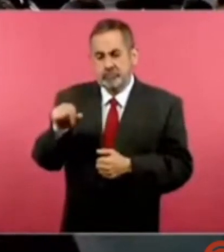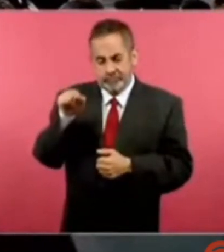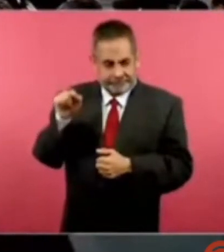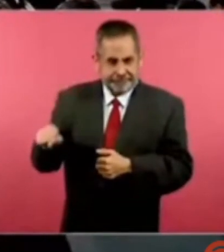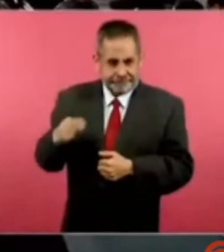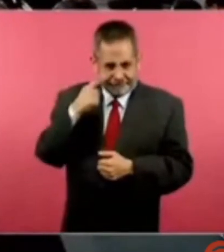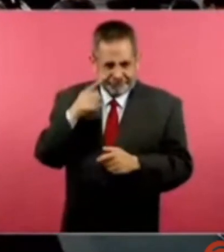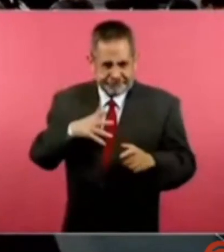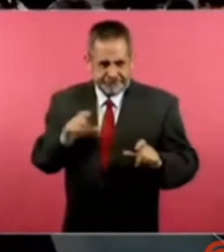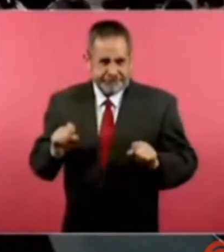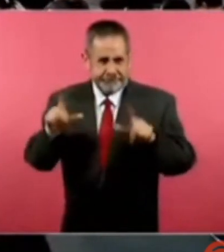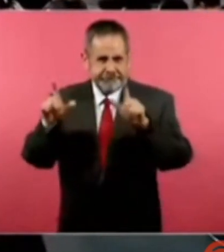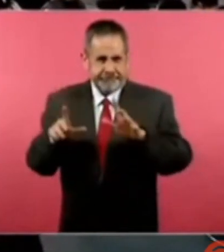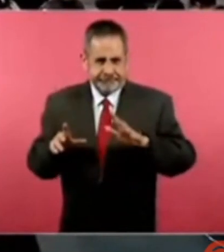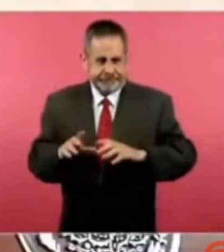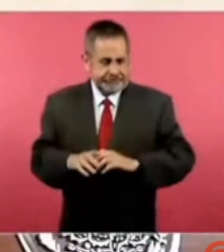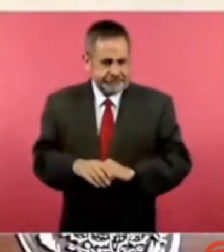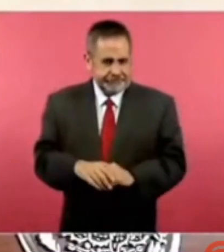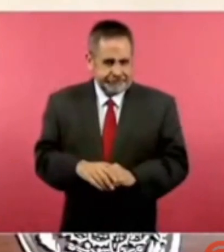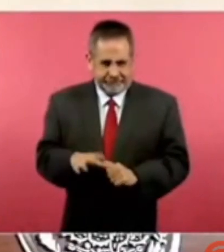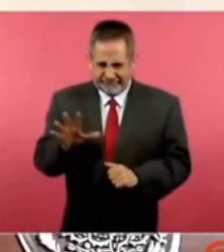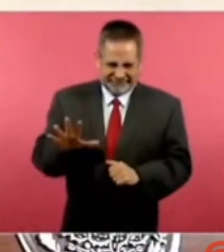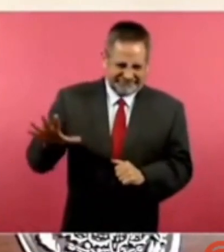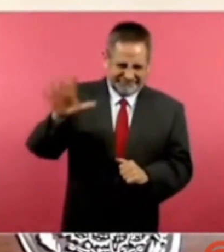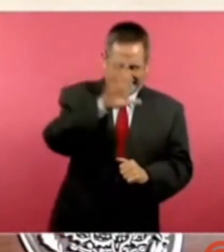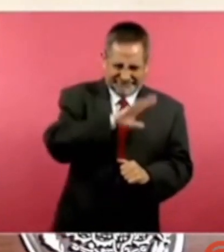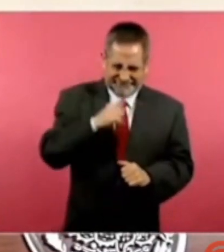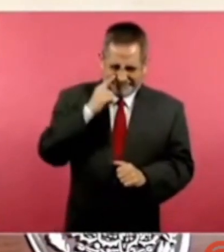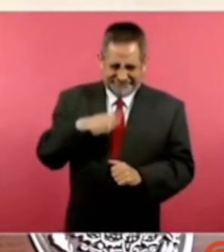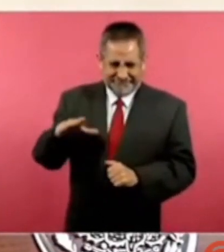¿La tienes? Así, pero ¿toda?